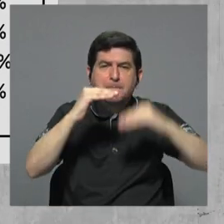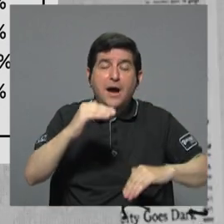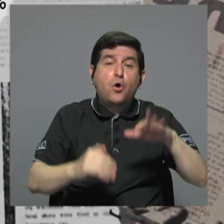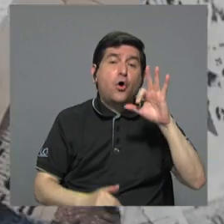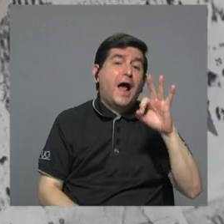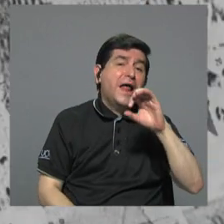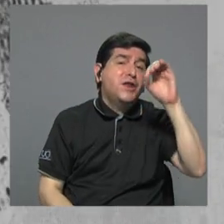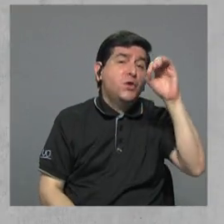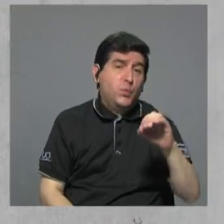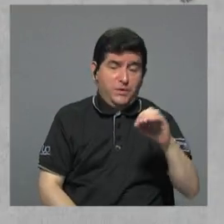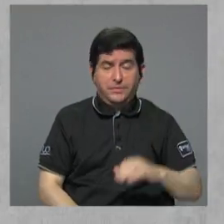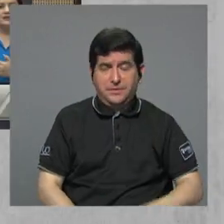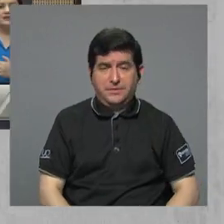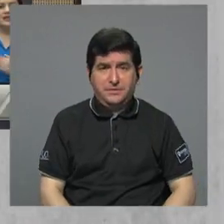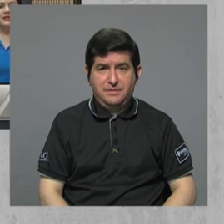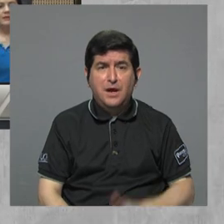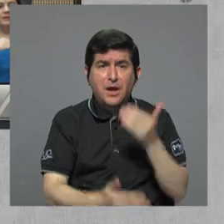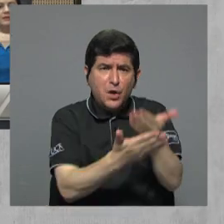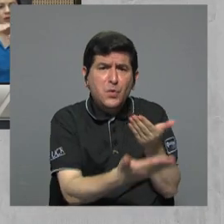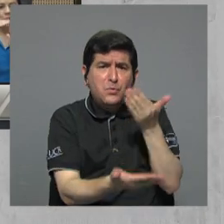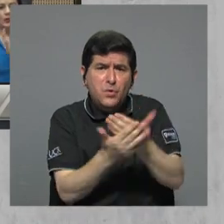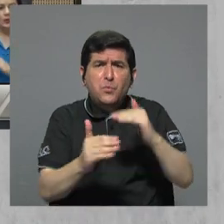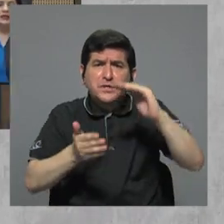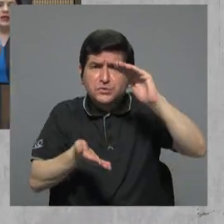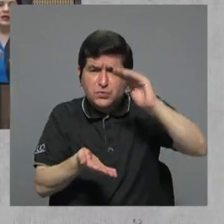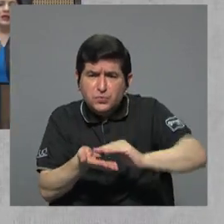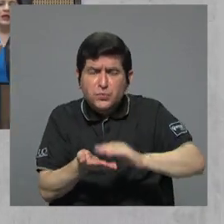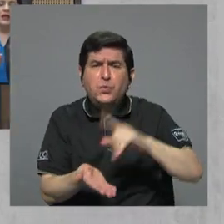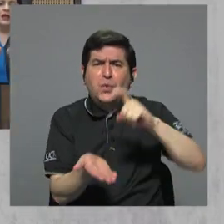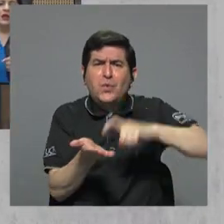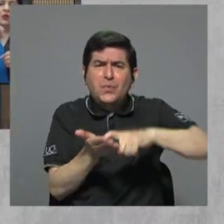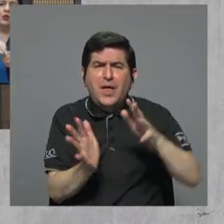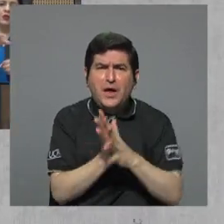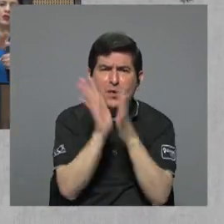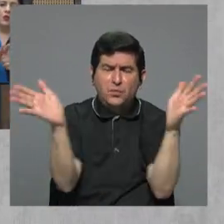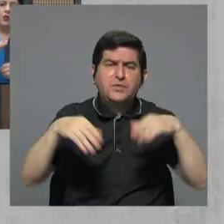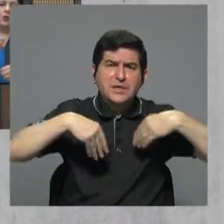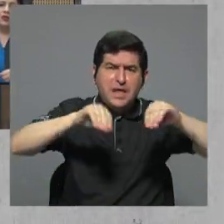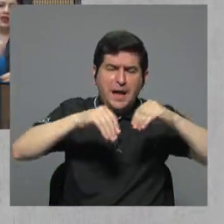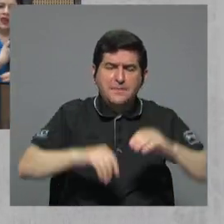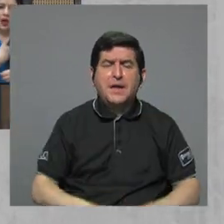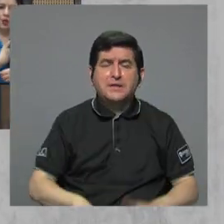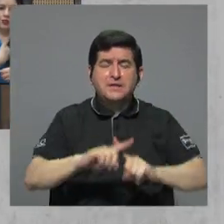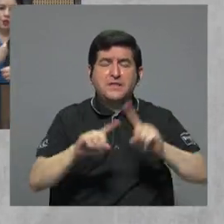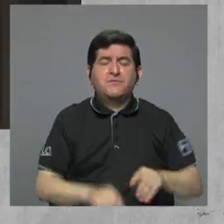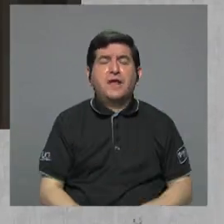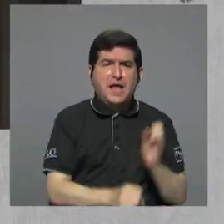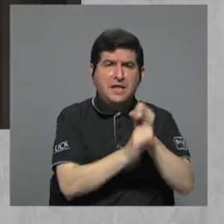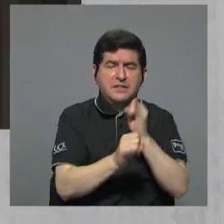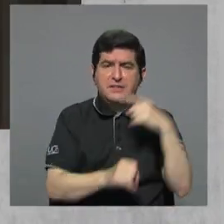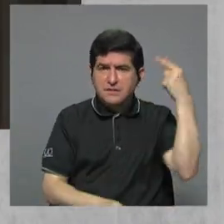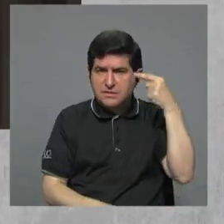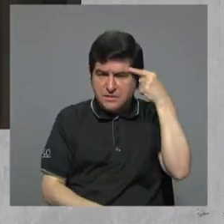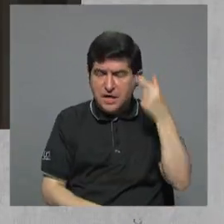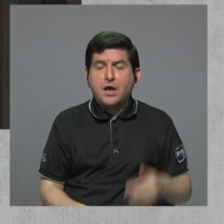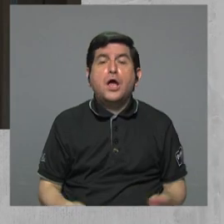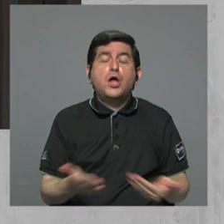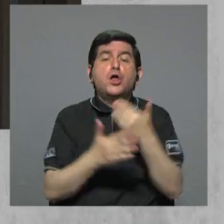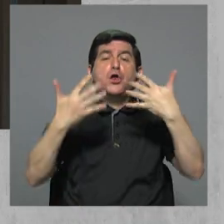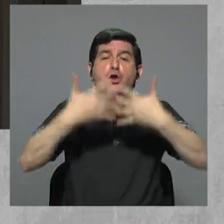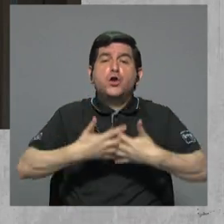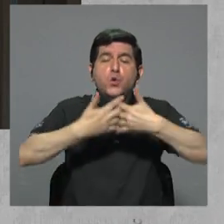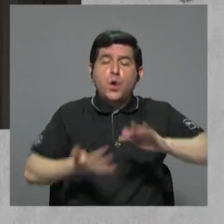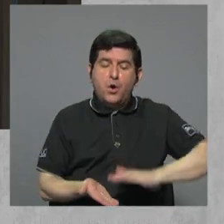al 9%. Propuestas para bajar la deuda pública van desde la venta de activos del Estado hasta crear nuevas industrias que